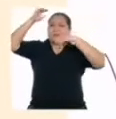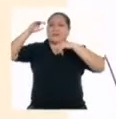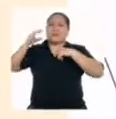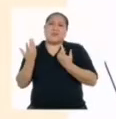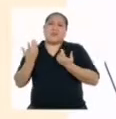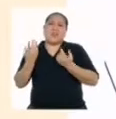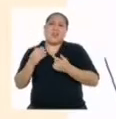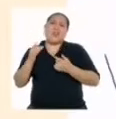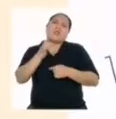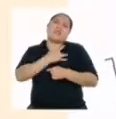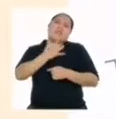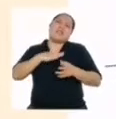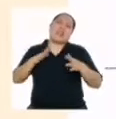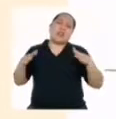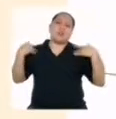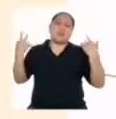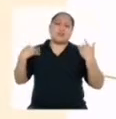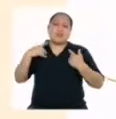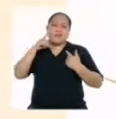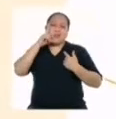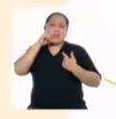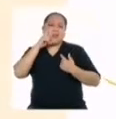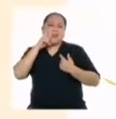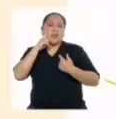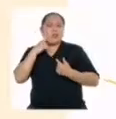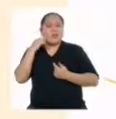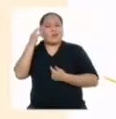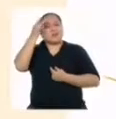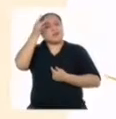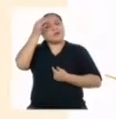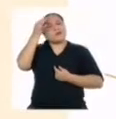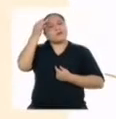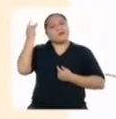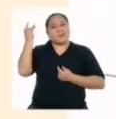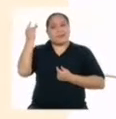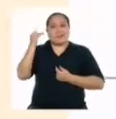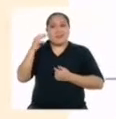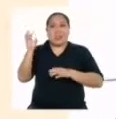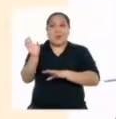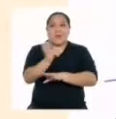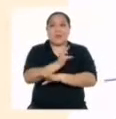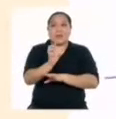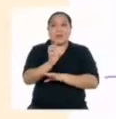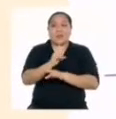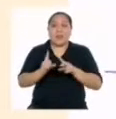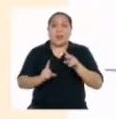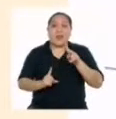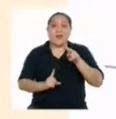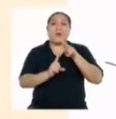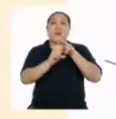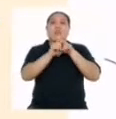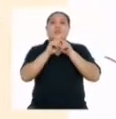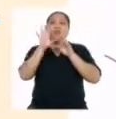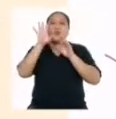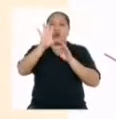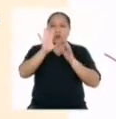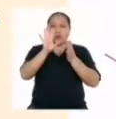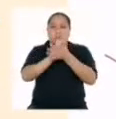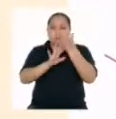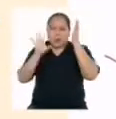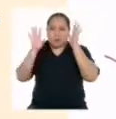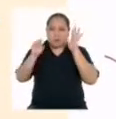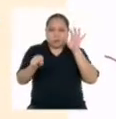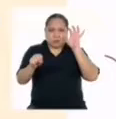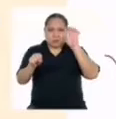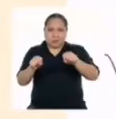Una alegría inesperada. Una lágrima que se va. La poesía se insinúa desde que pones tus manos en el timón.